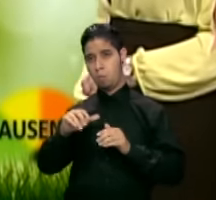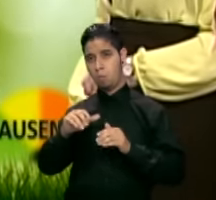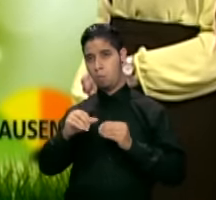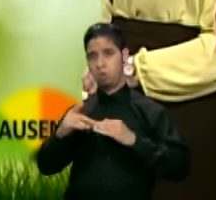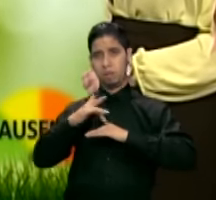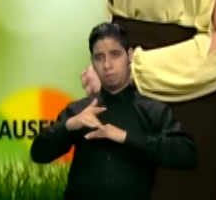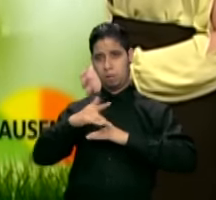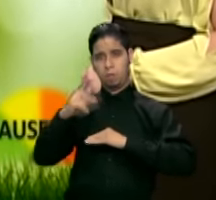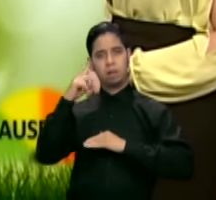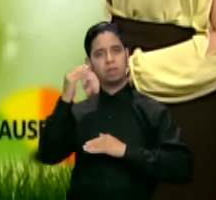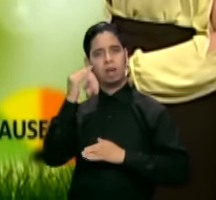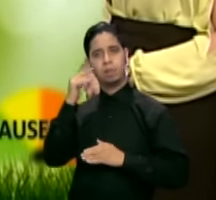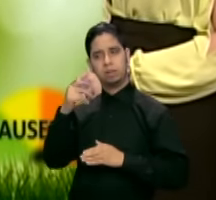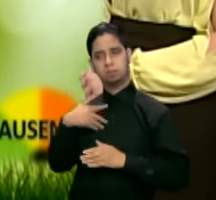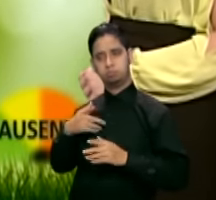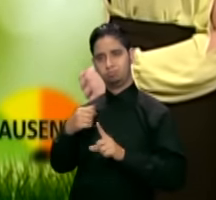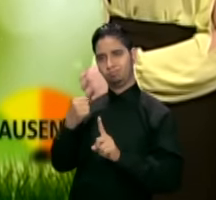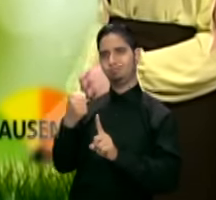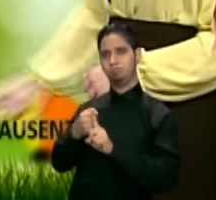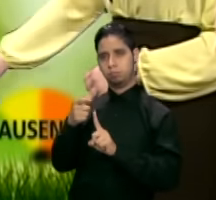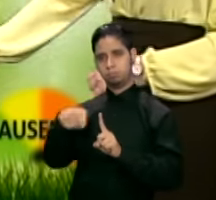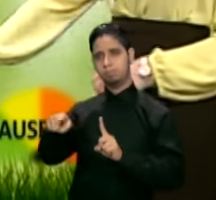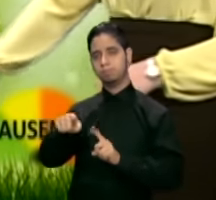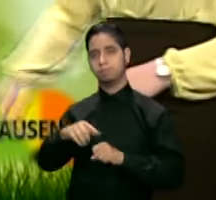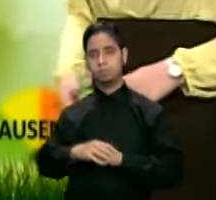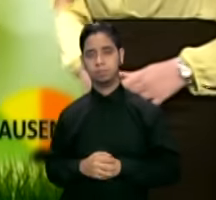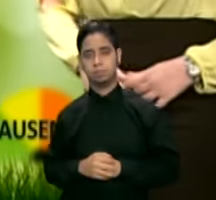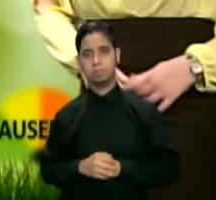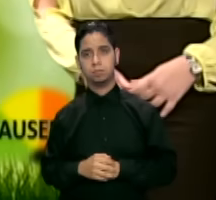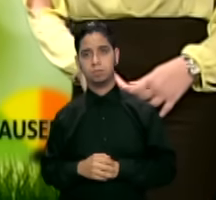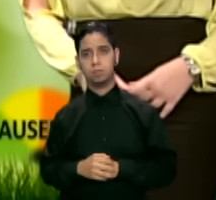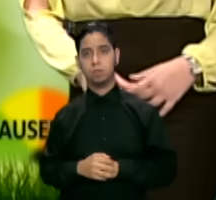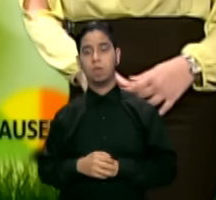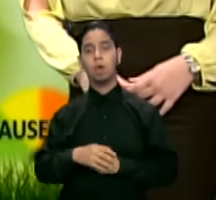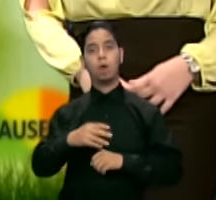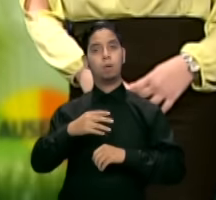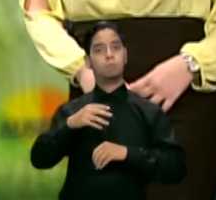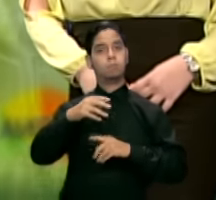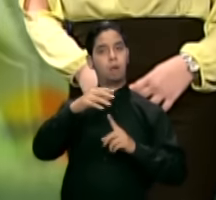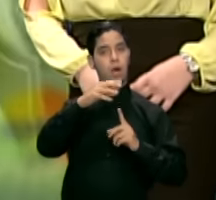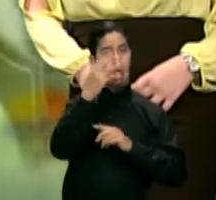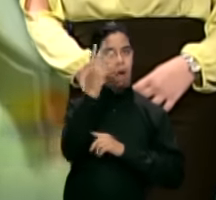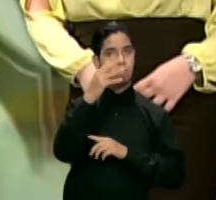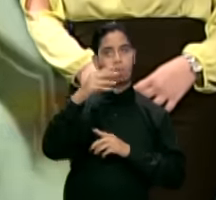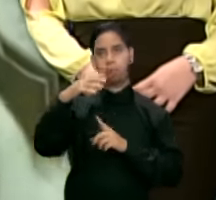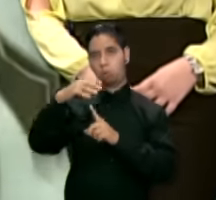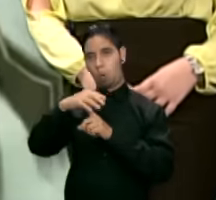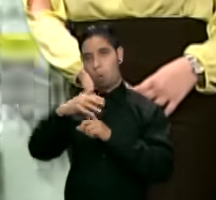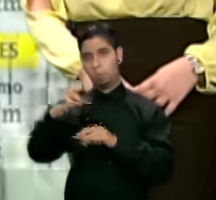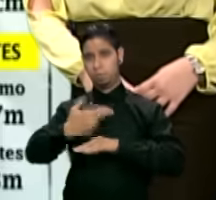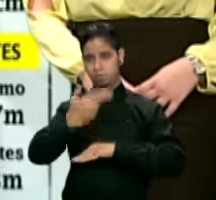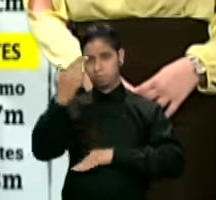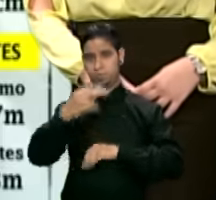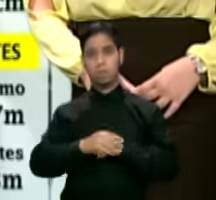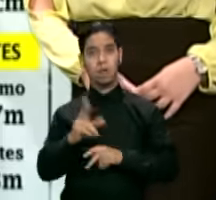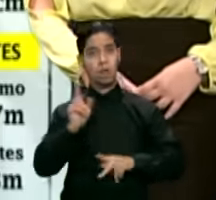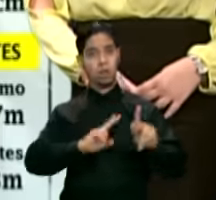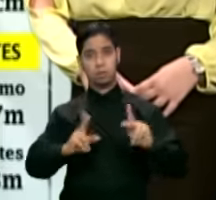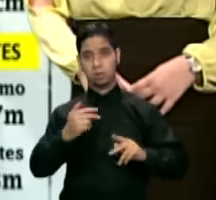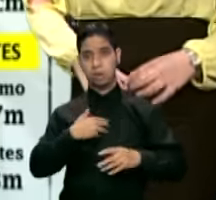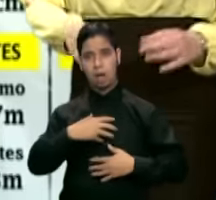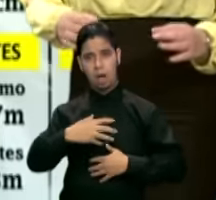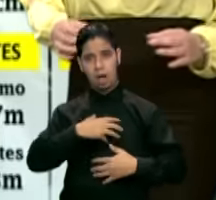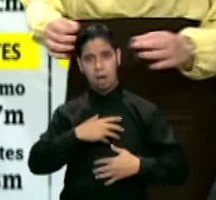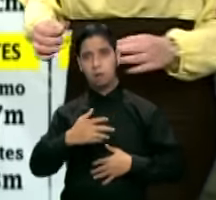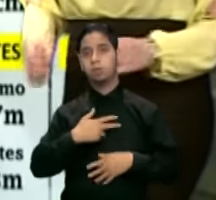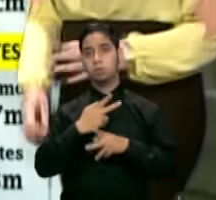región. Muy altos los niveles de polen de árbol, altos los de esporas de hongos, alérgicos y asmáticos, mucha precaución, no olvide sus medicamentos.